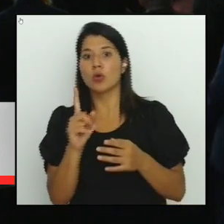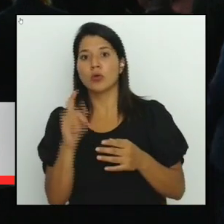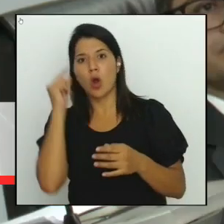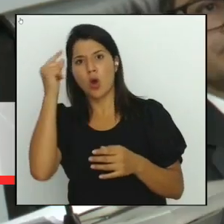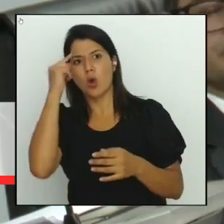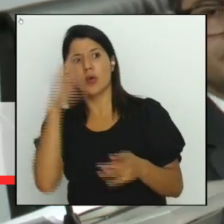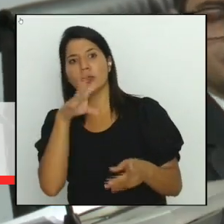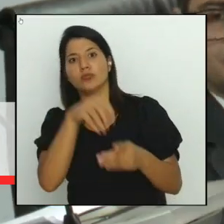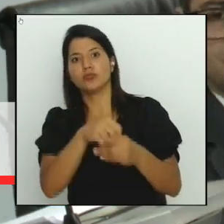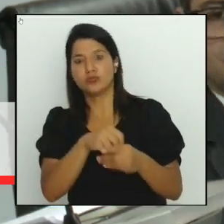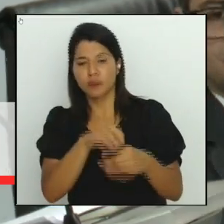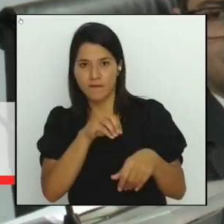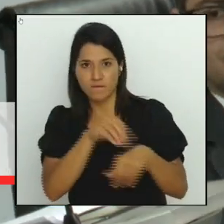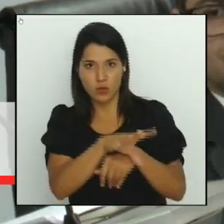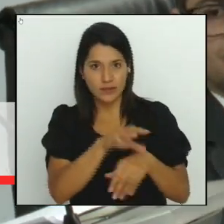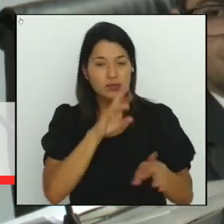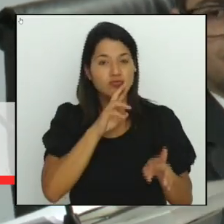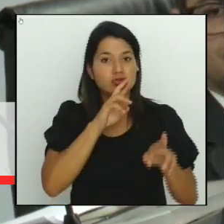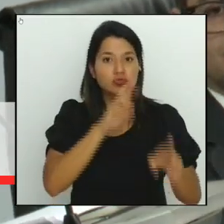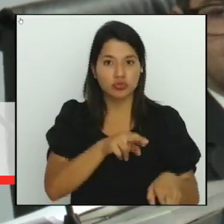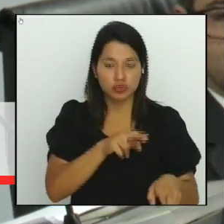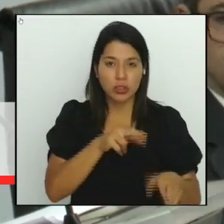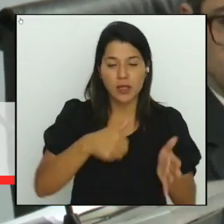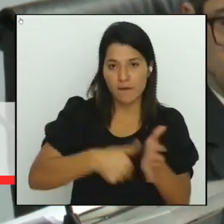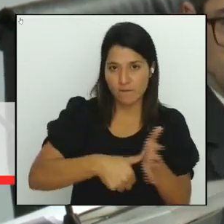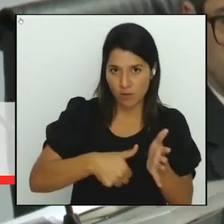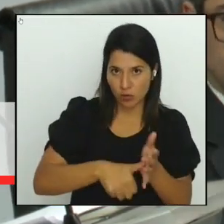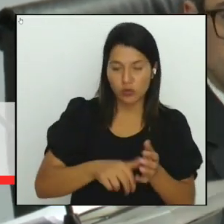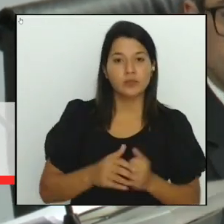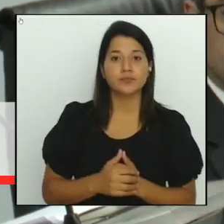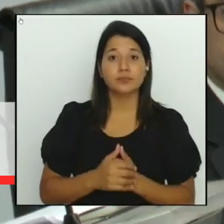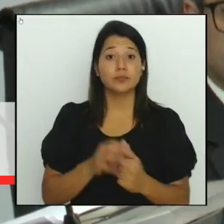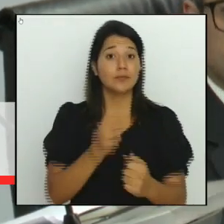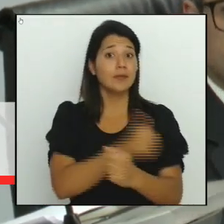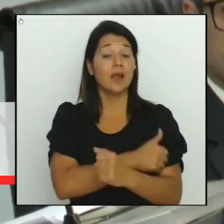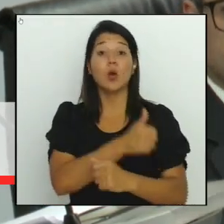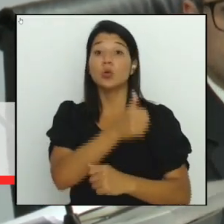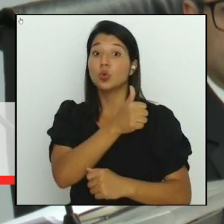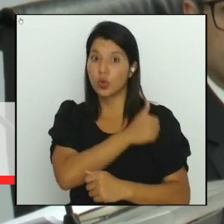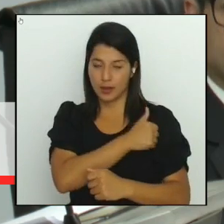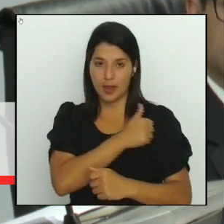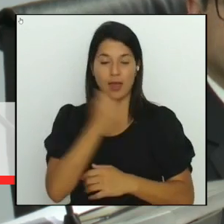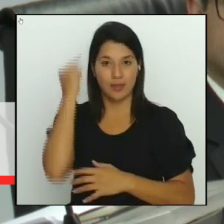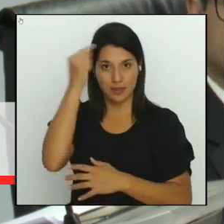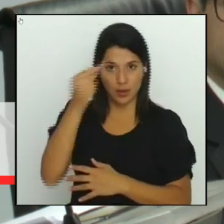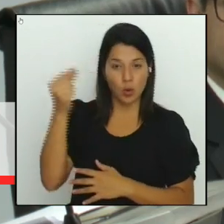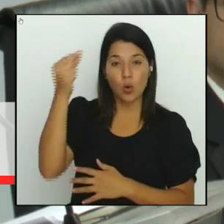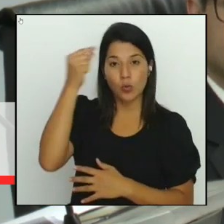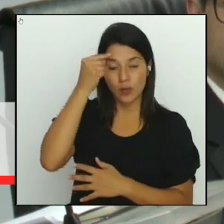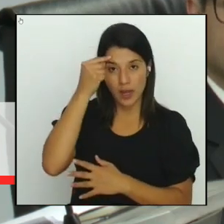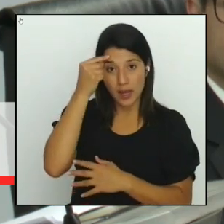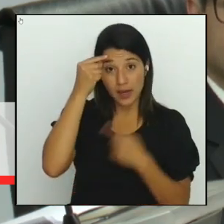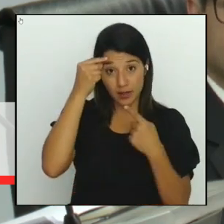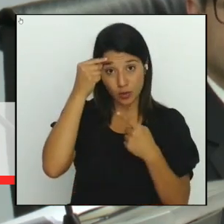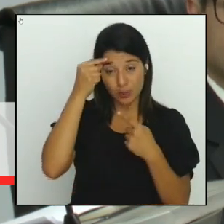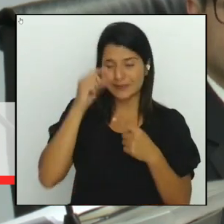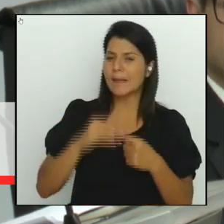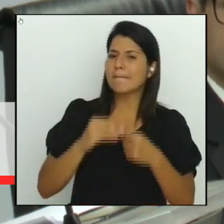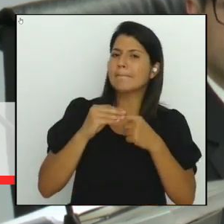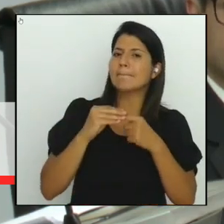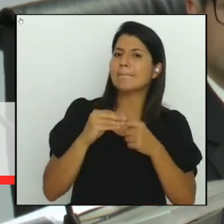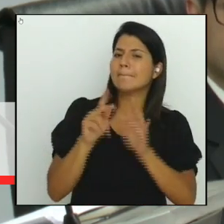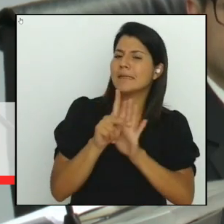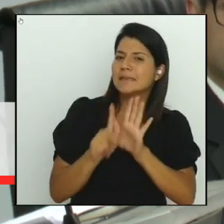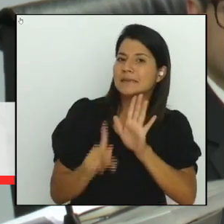La imparcialidad por parte de las autoridades gubernamentales es uno de los principios cardinales que